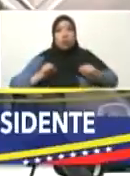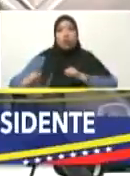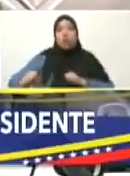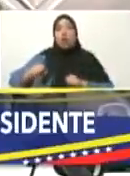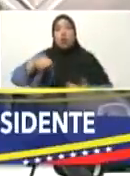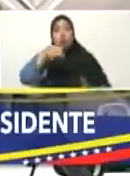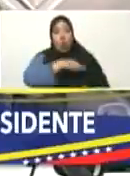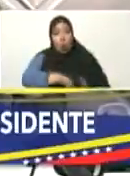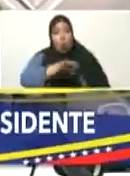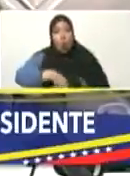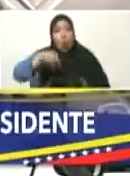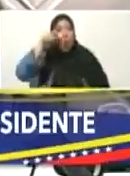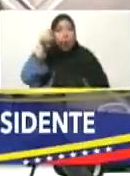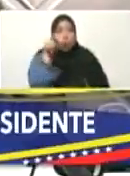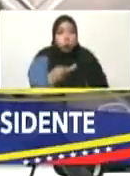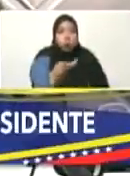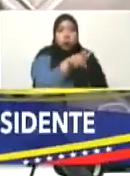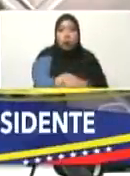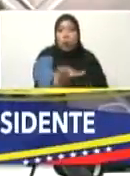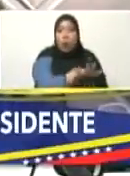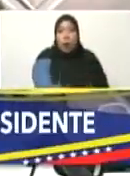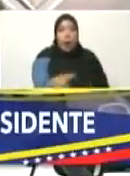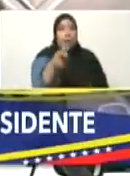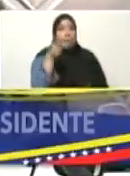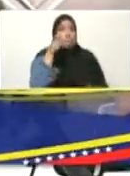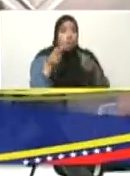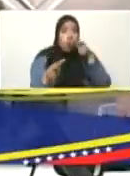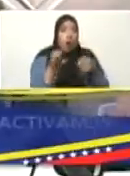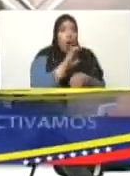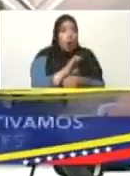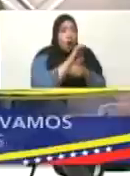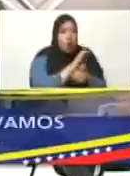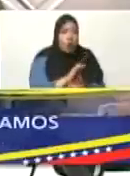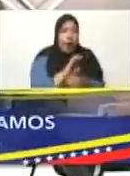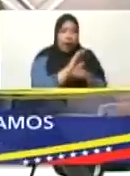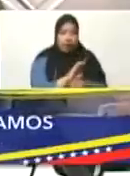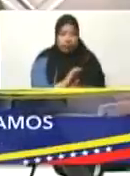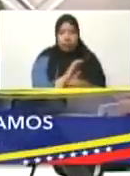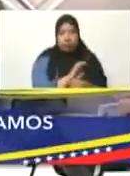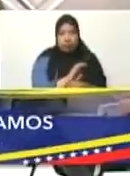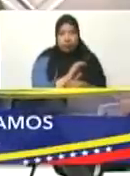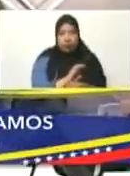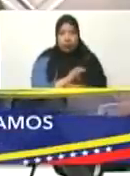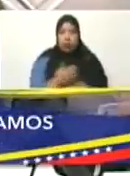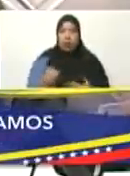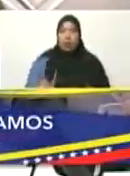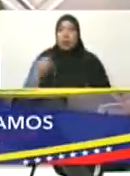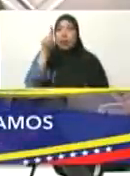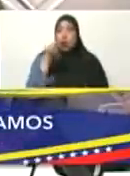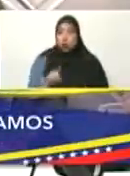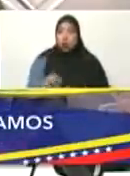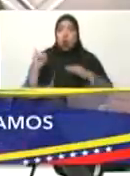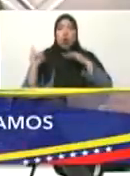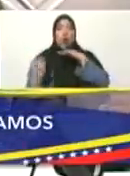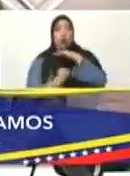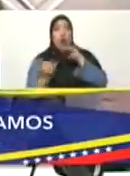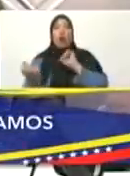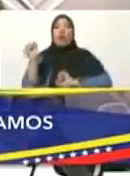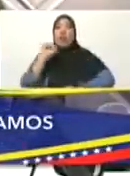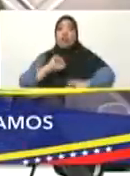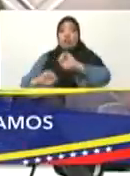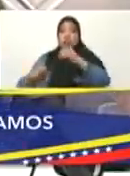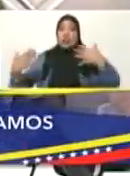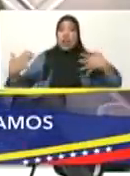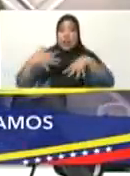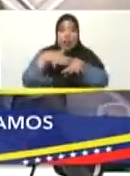Todo el mundo pila. Después, a alerta. A protegernos. Activar los órganos de dirección para la defensa integral.